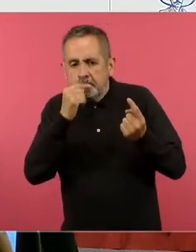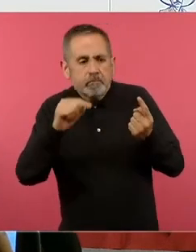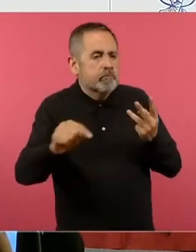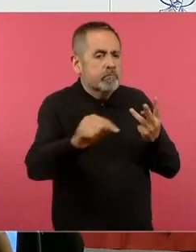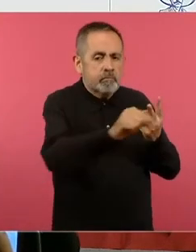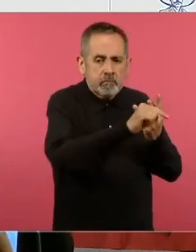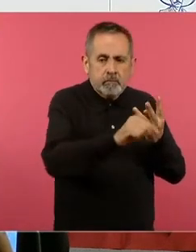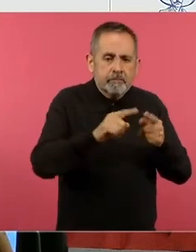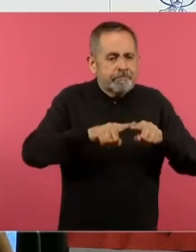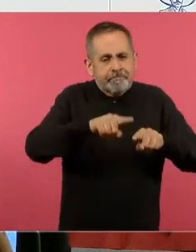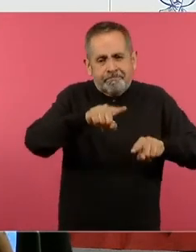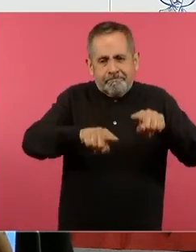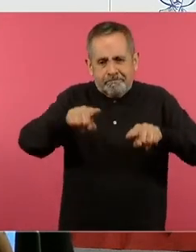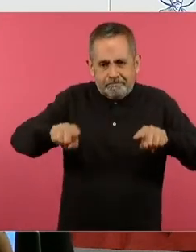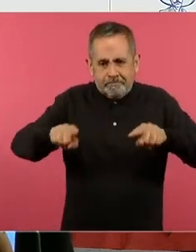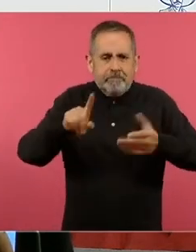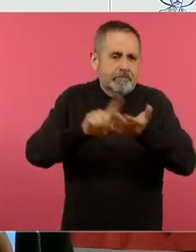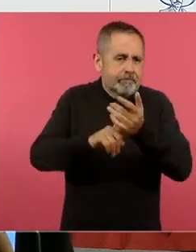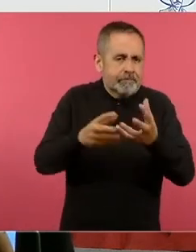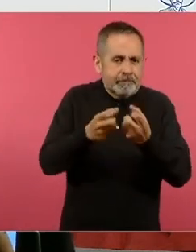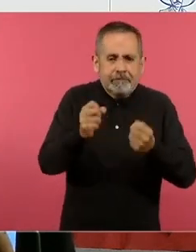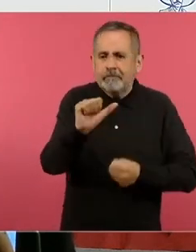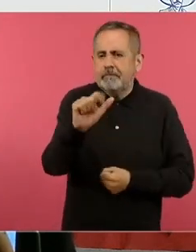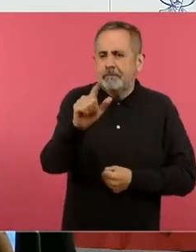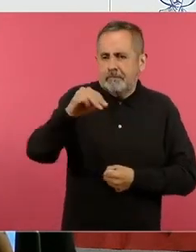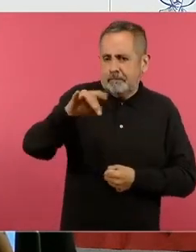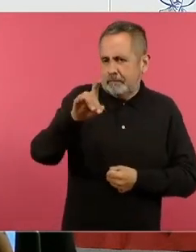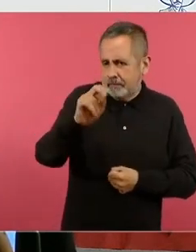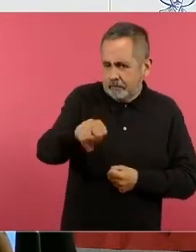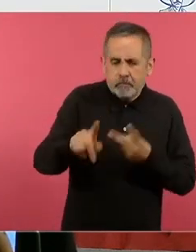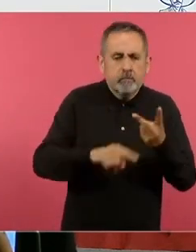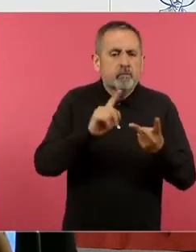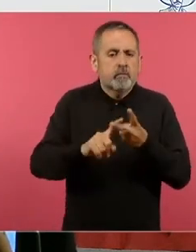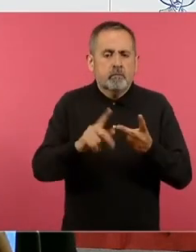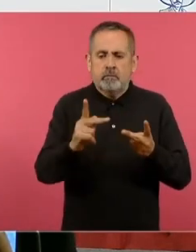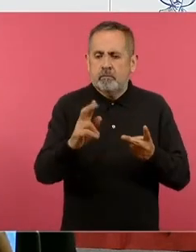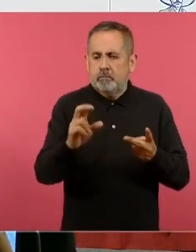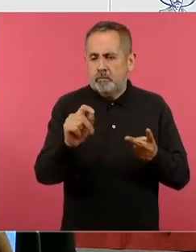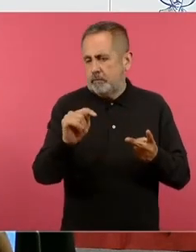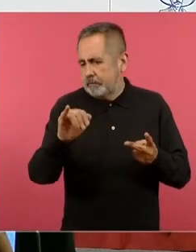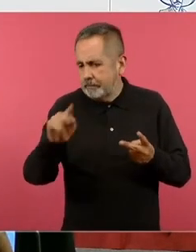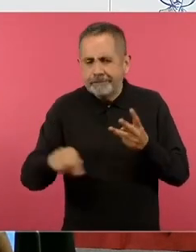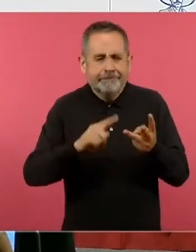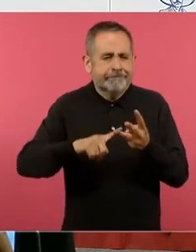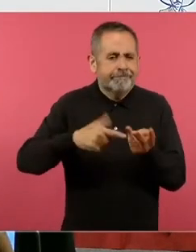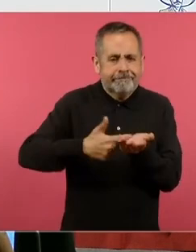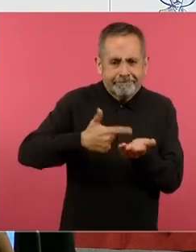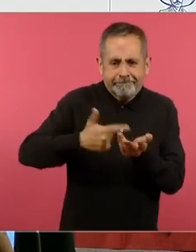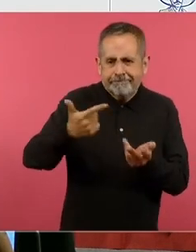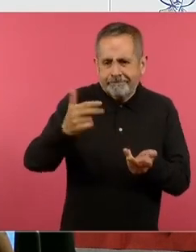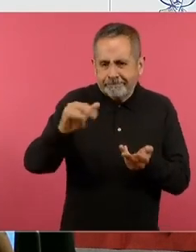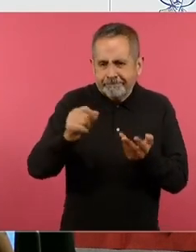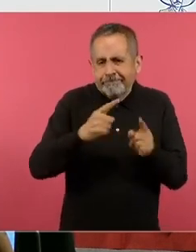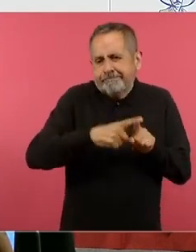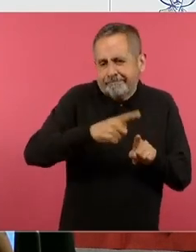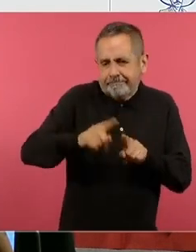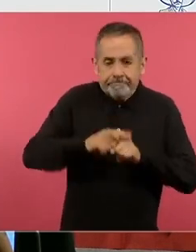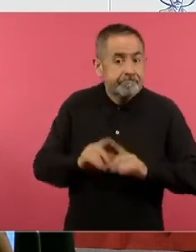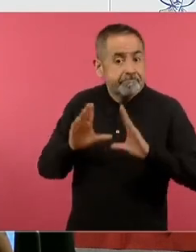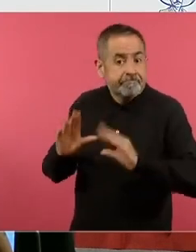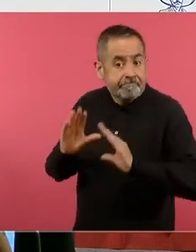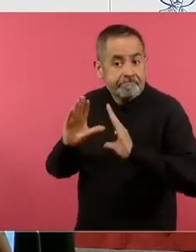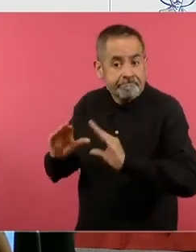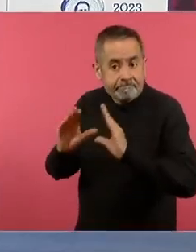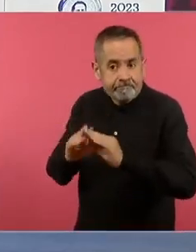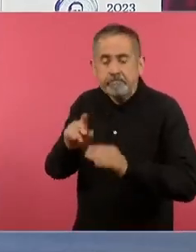determinado tipo de almidón o determinado tipo de proteína o de grasa etcétera pero por otra parte